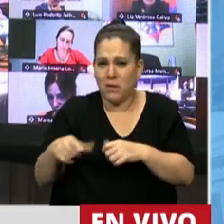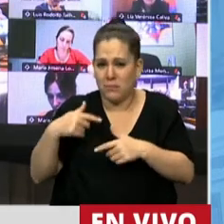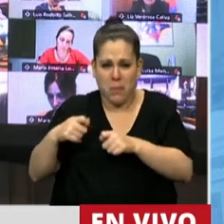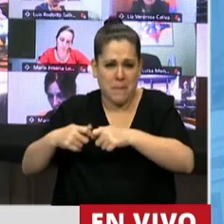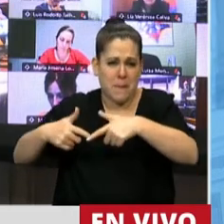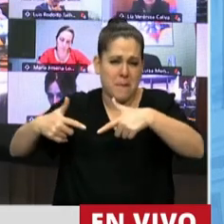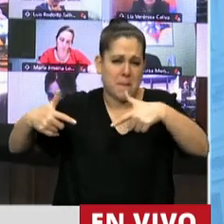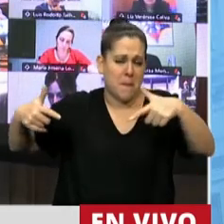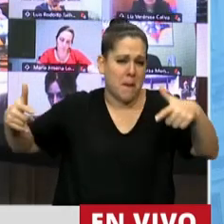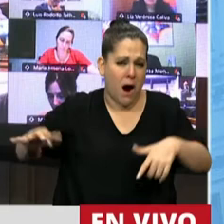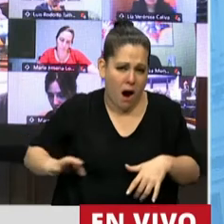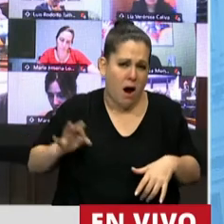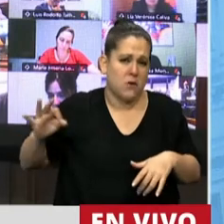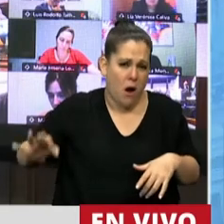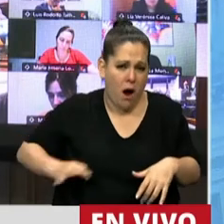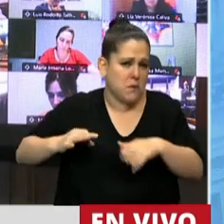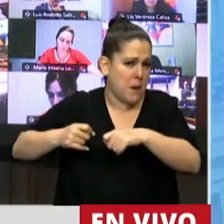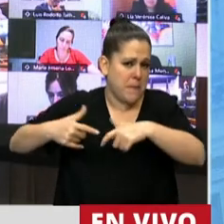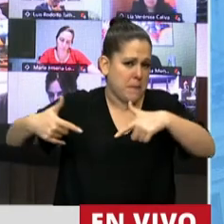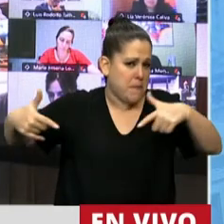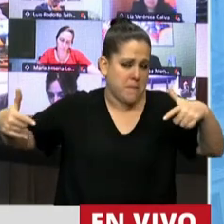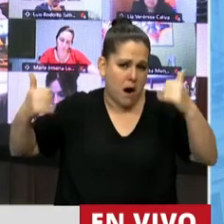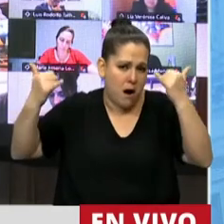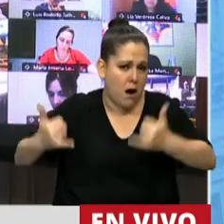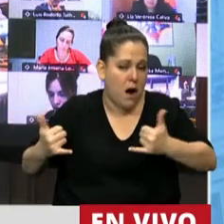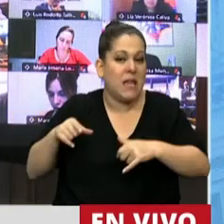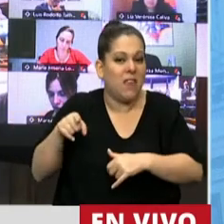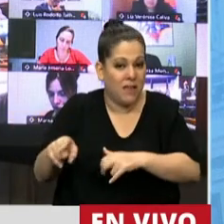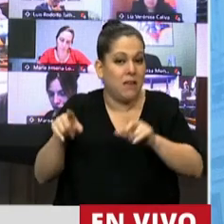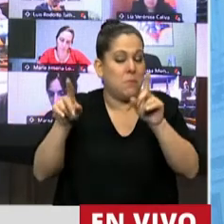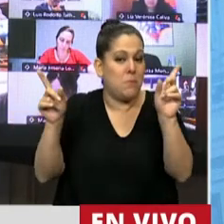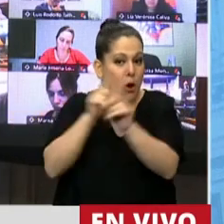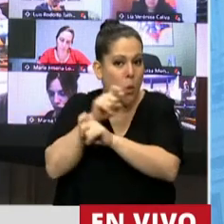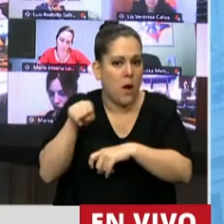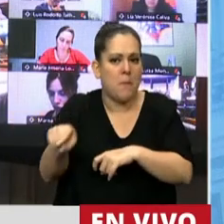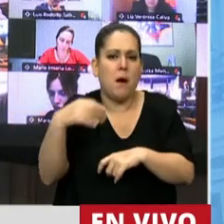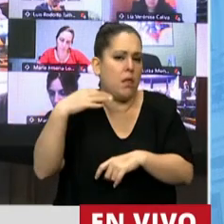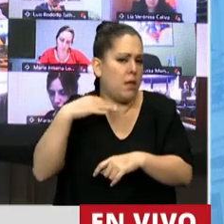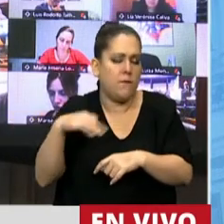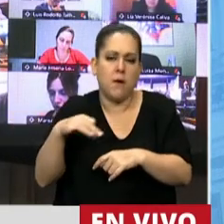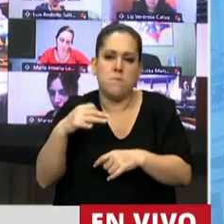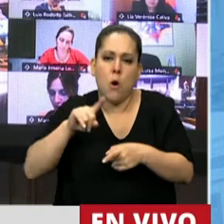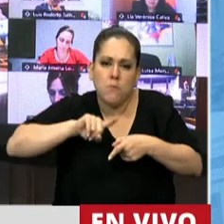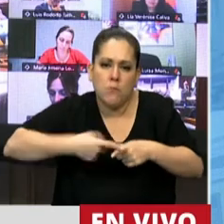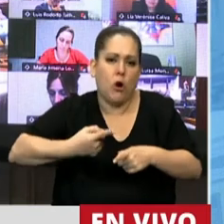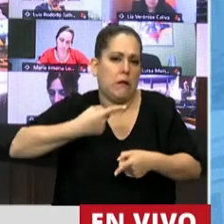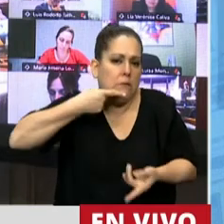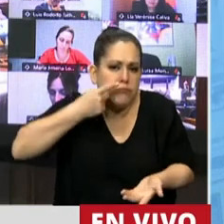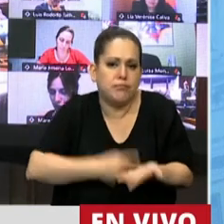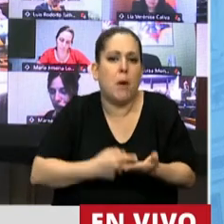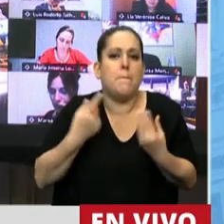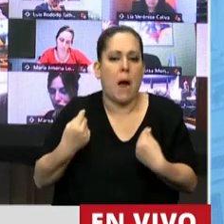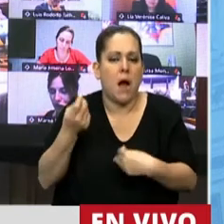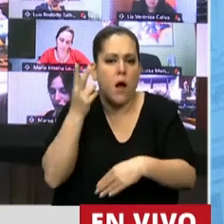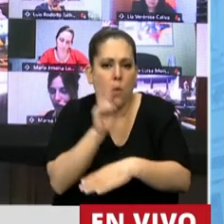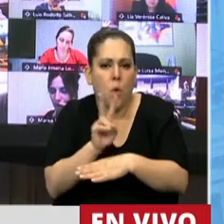fuertemente año a año y sobre el cual debemos tener políticas públicas adecuadas para proteger a